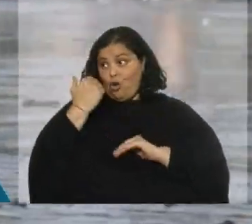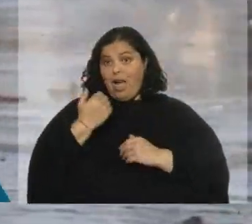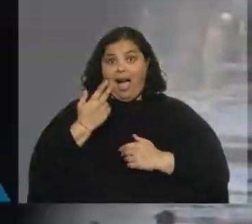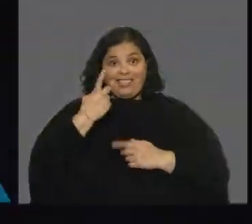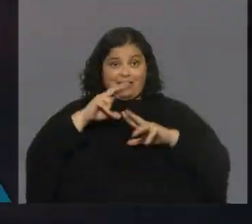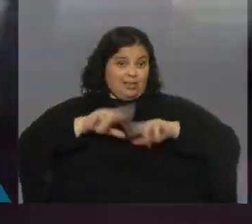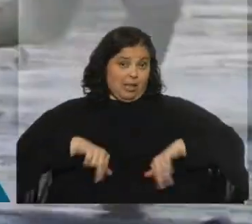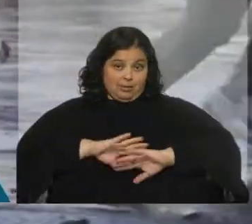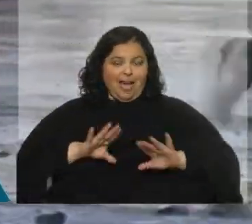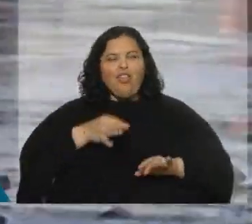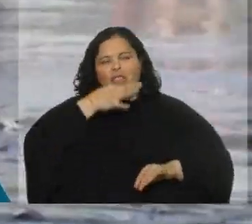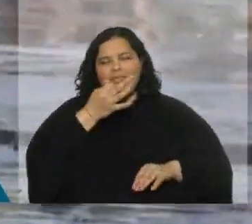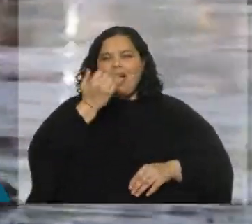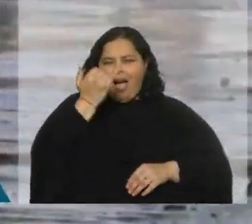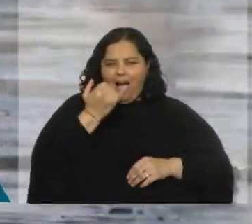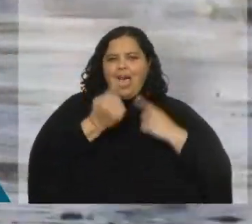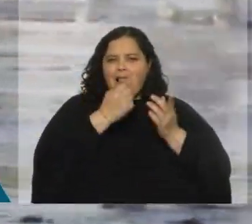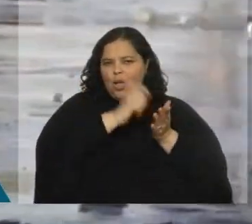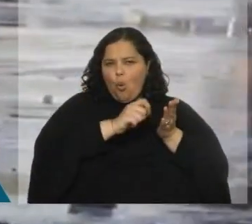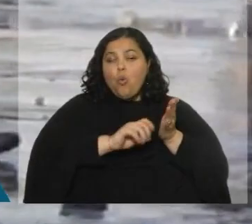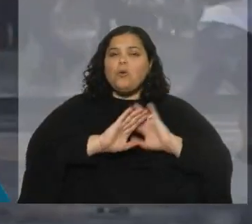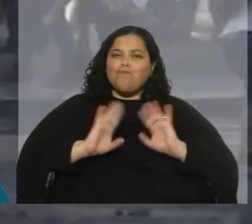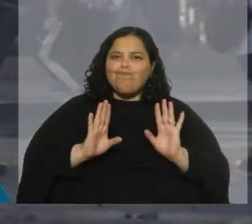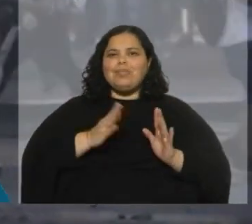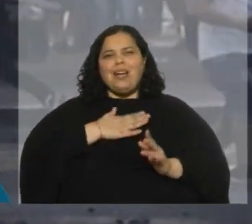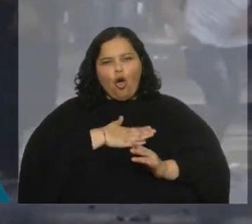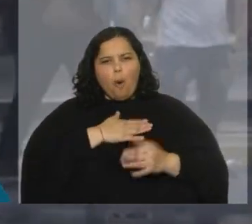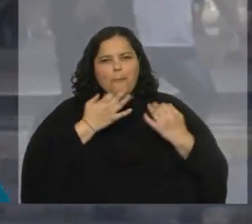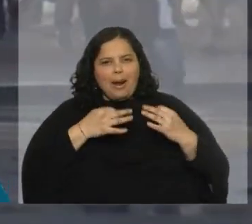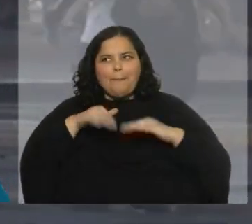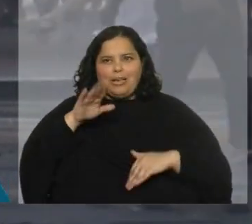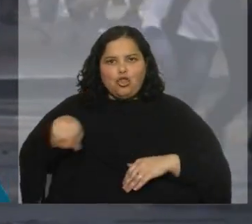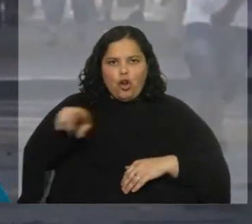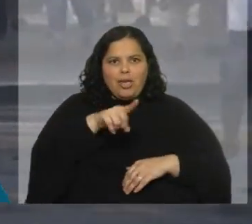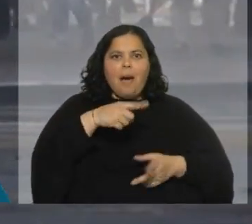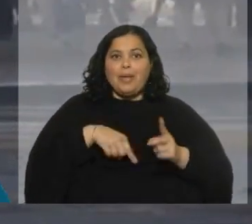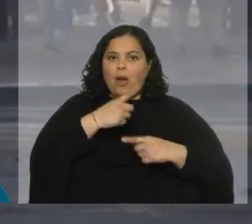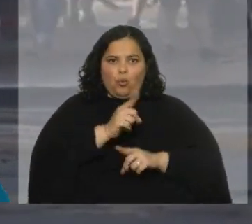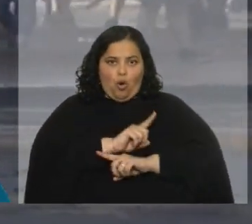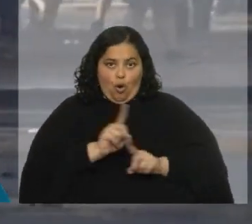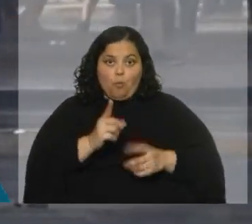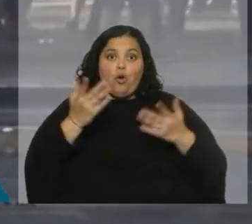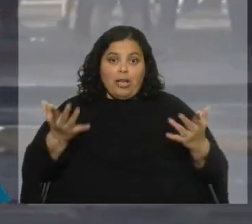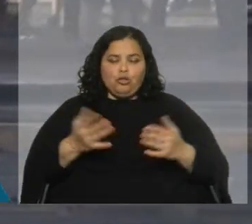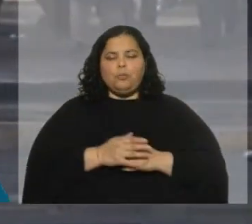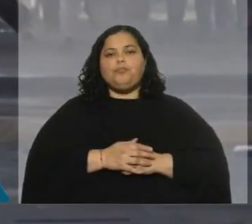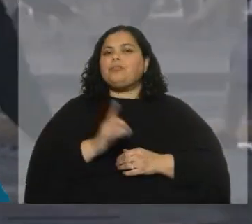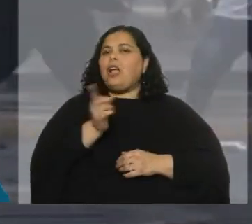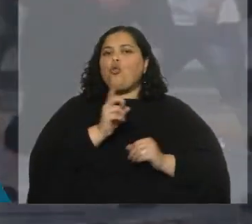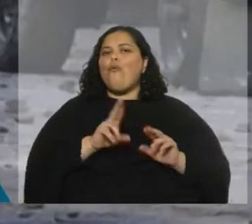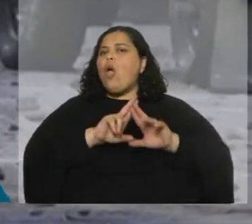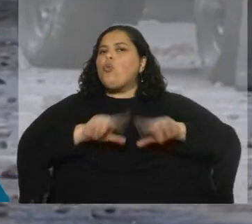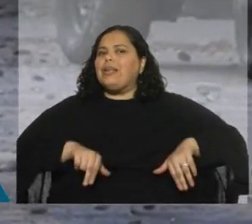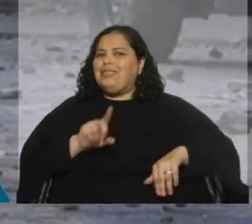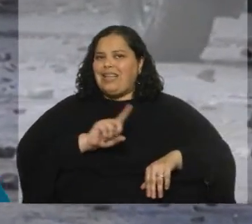aspectos que, según los sondeos, son compartidos por la mayoría de los chilenos. Por eso era importante lo que decíamos al comienzo. No fue un rechazo